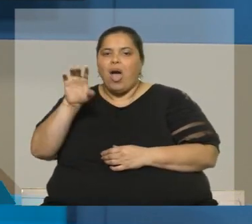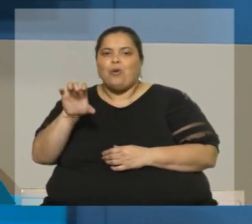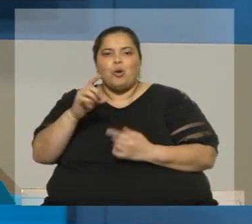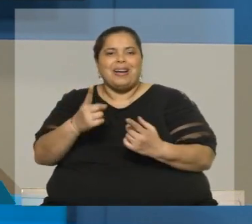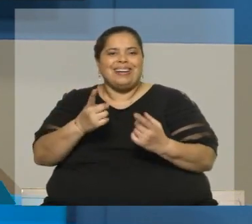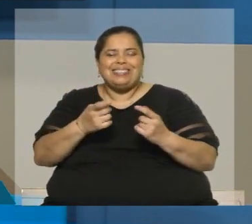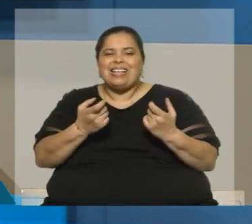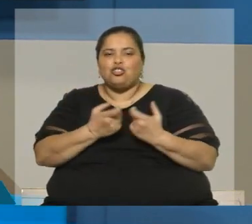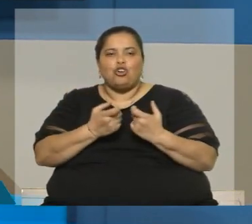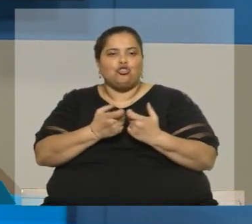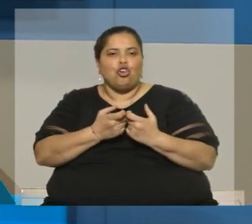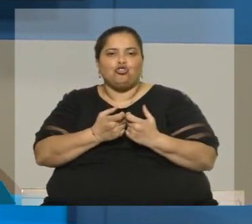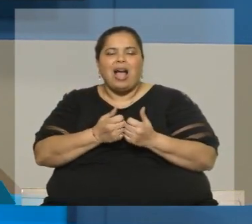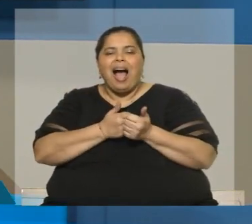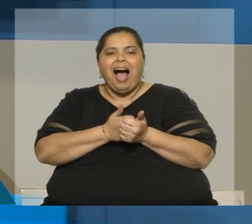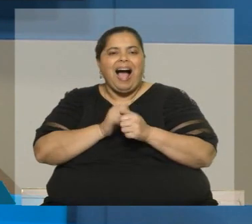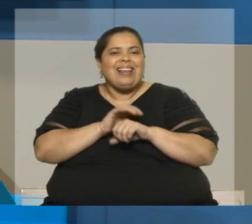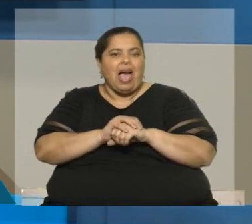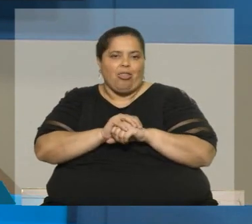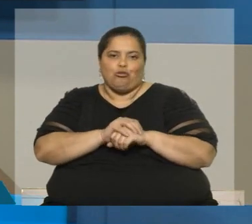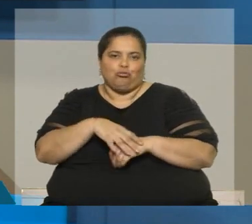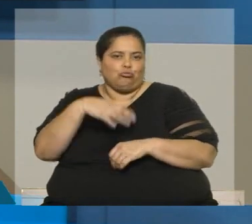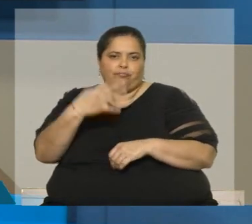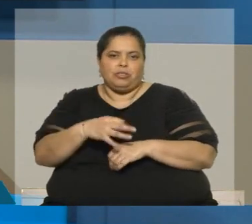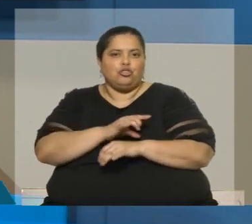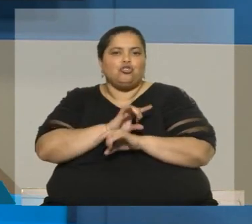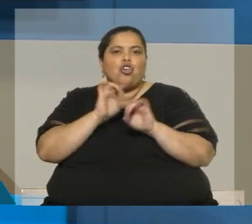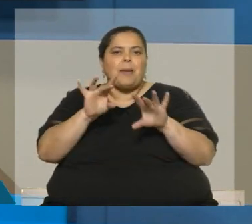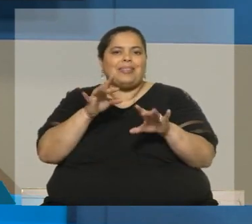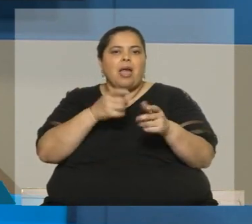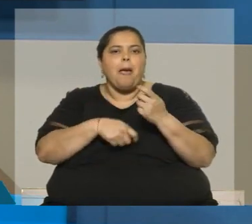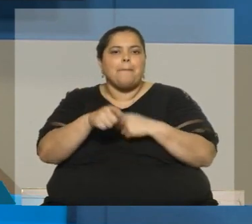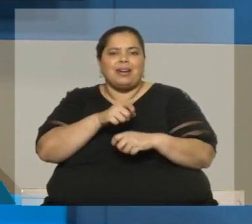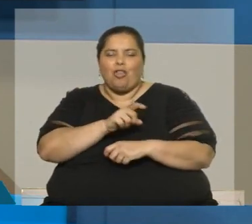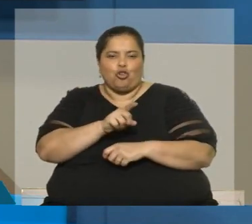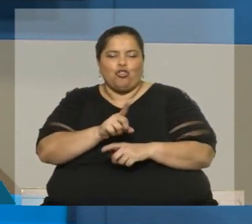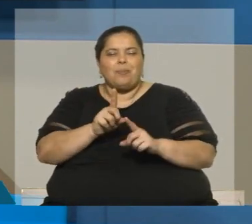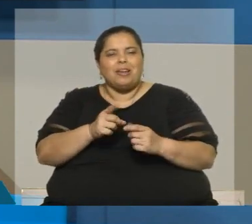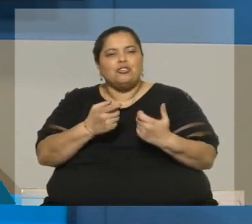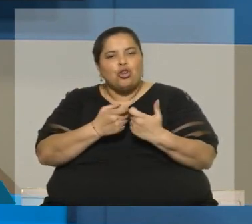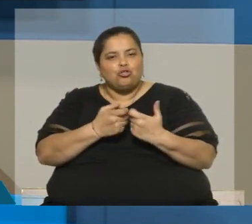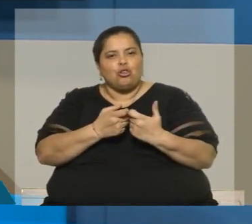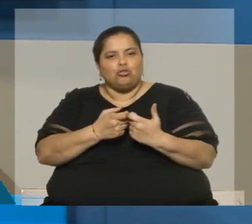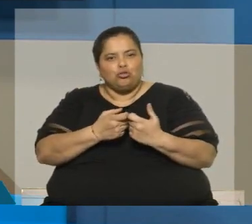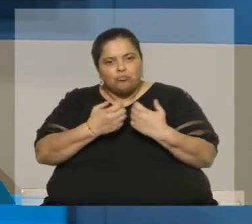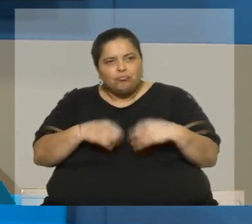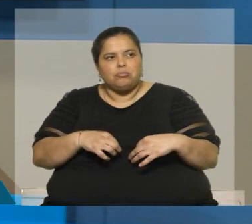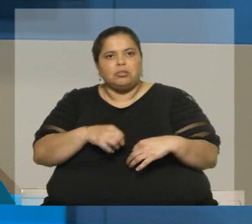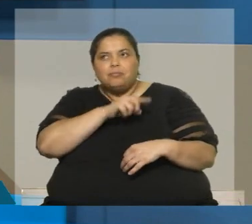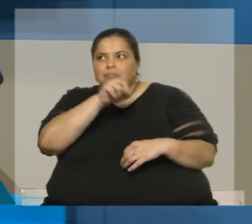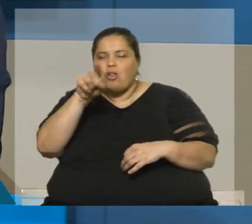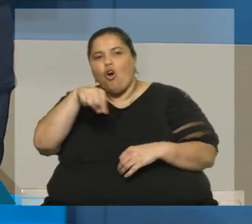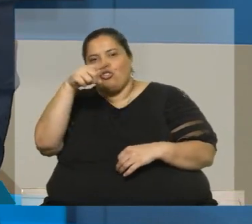aliados estratégicos, no solo mercados y... No, no, socios y aliados estratégicos que el gran acuerdo político